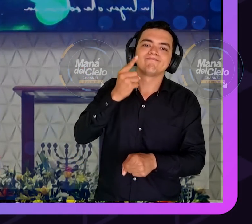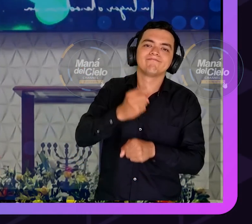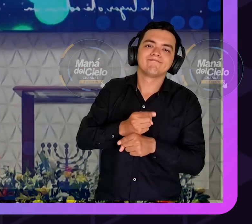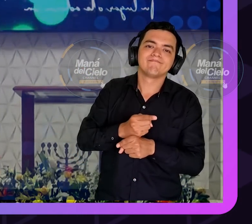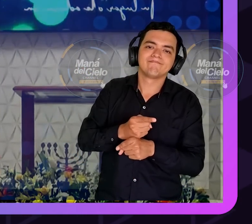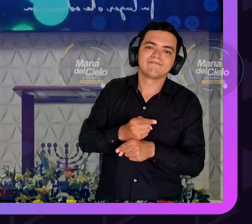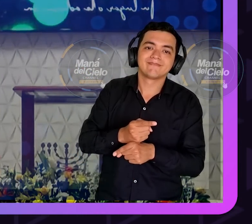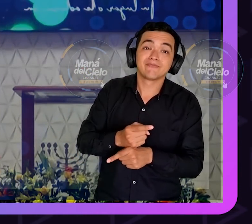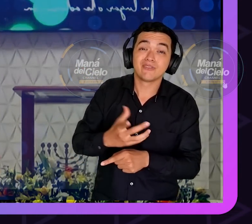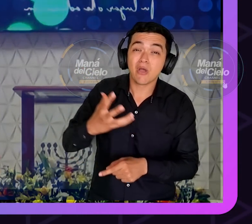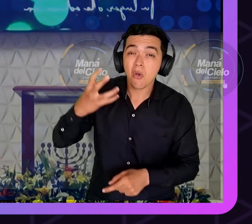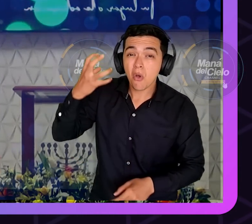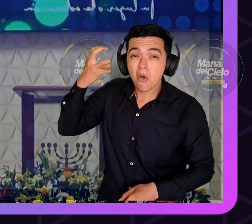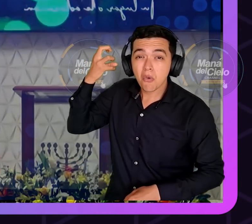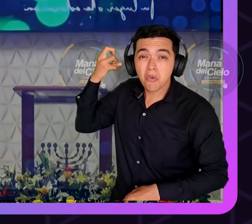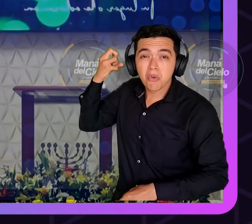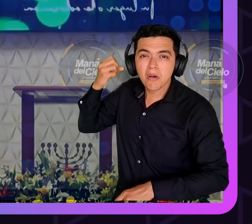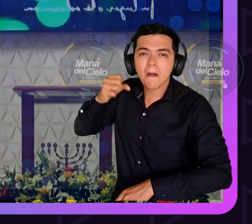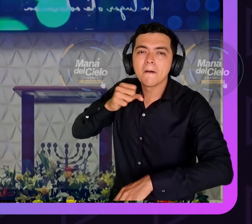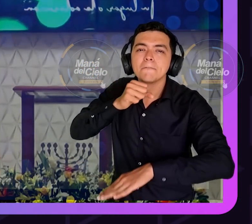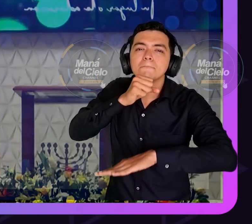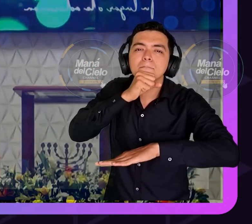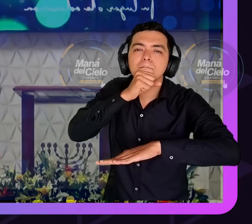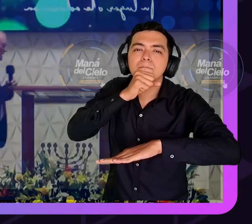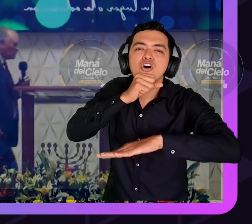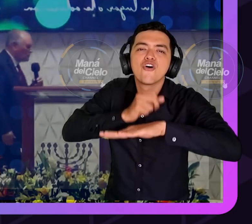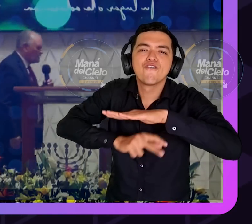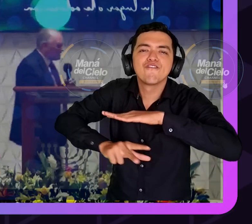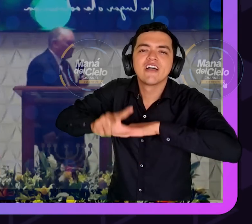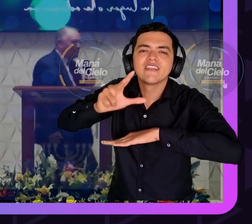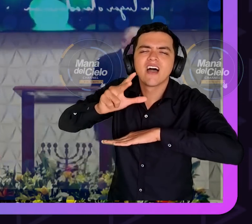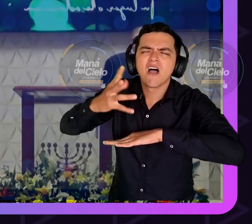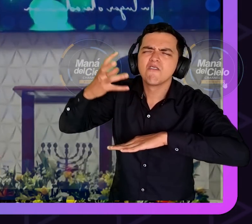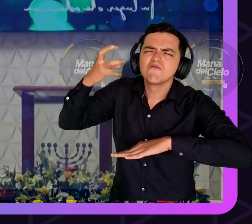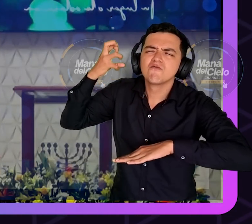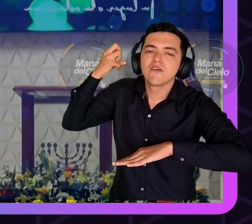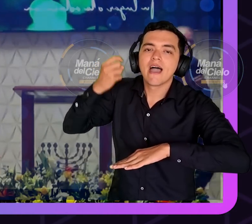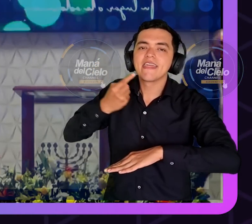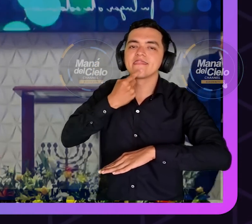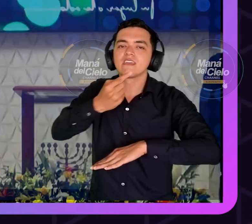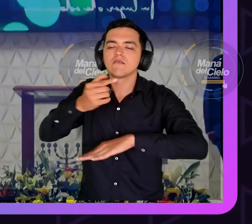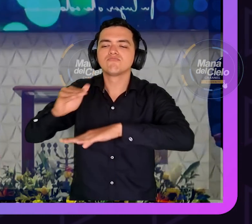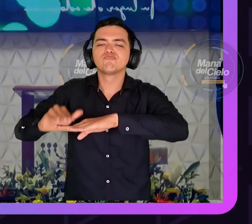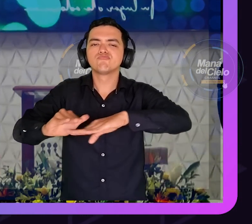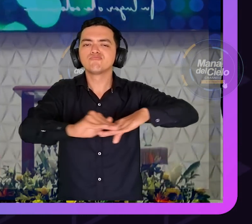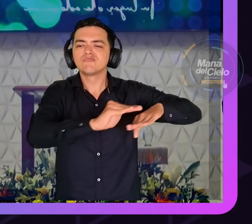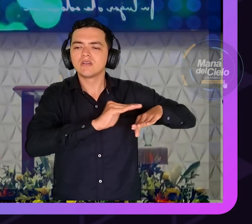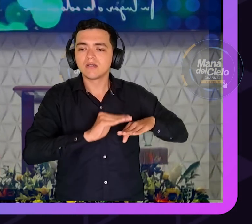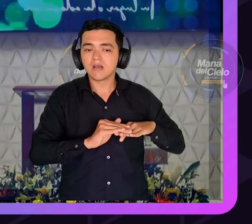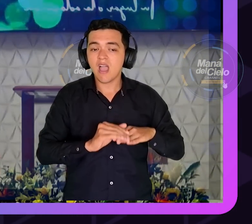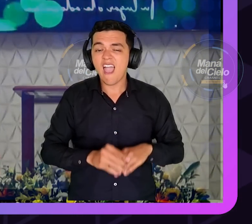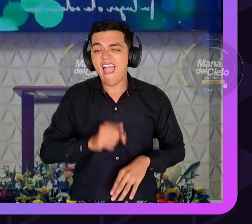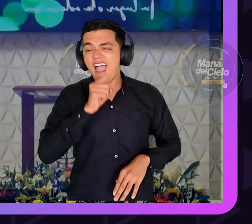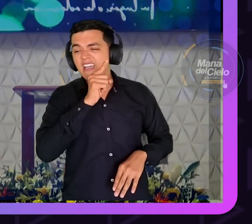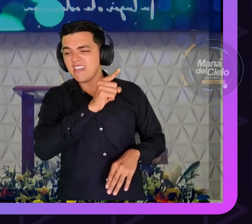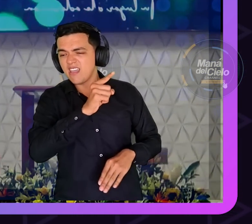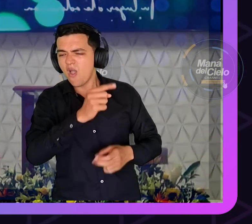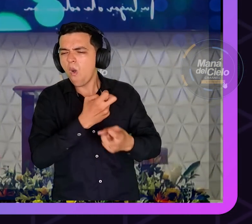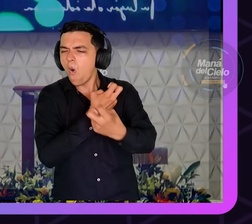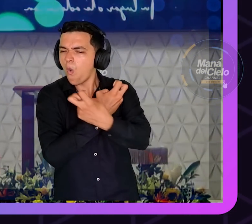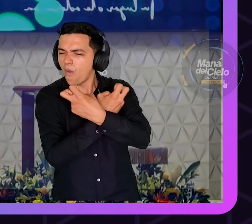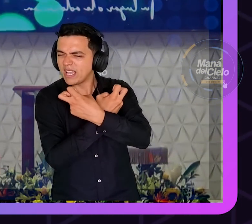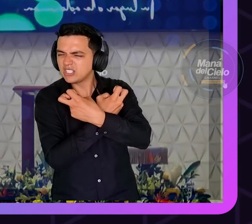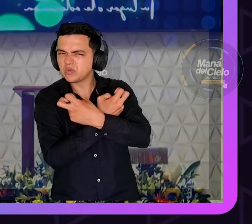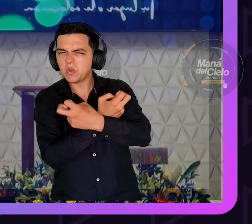lo llevaron y lo enterraron y da la casualidad que lo llevaron a un cementerio una tumba